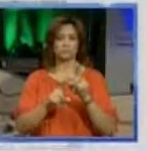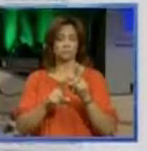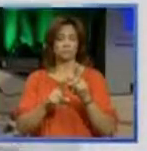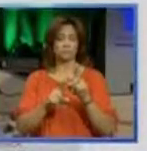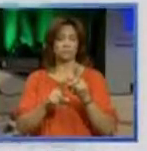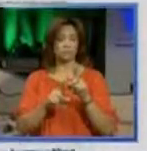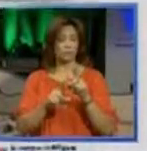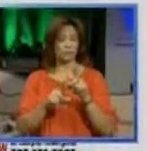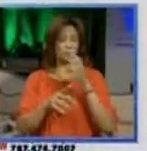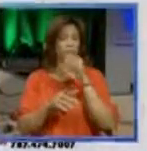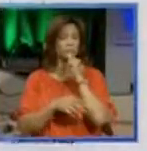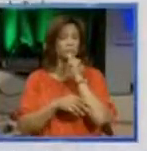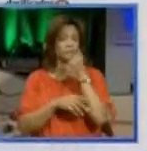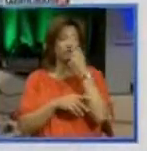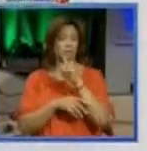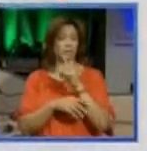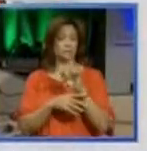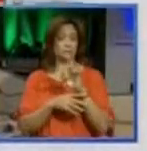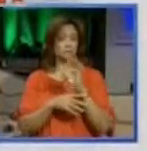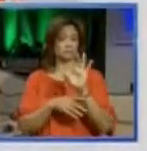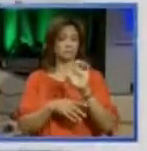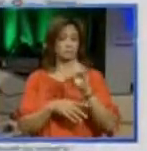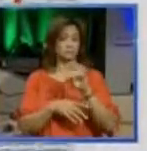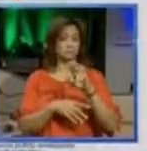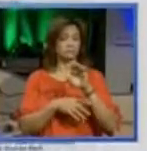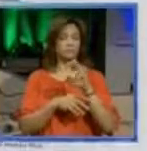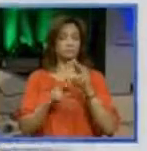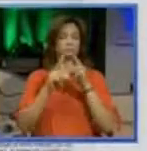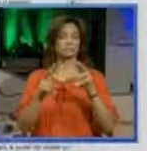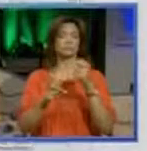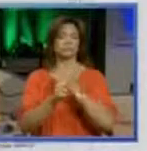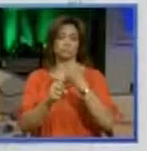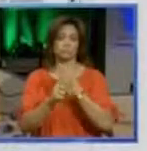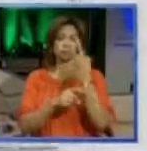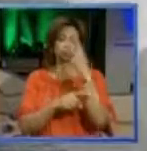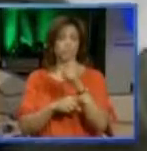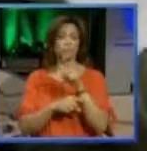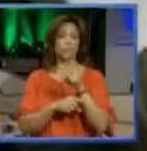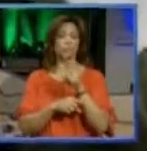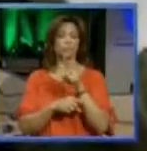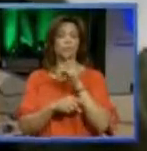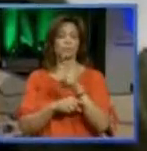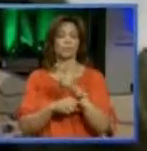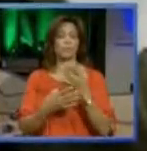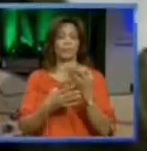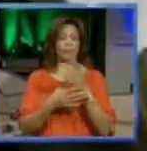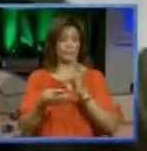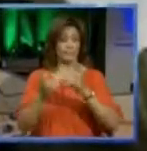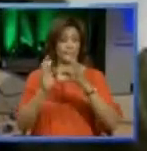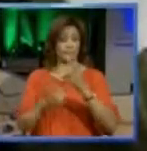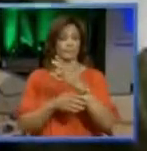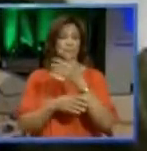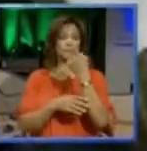varias fuentes confidenciales de las autoridades federales que son empleados. Uno de ellos era director